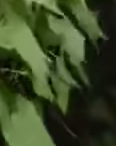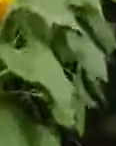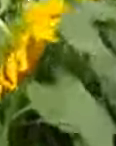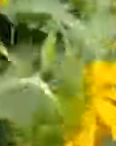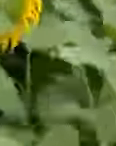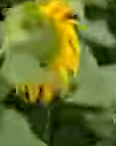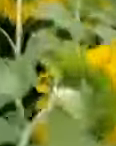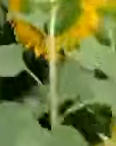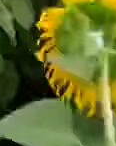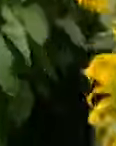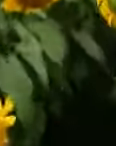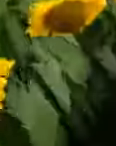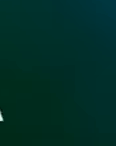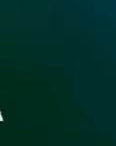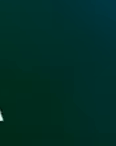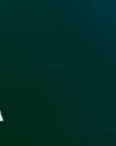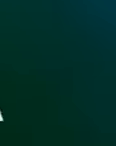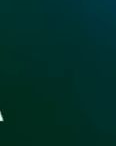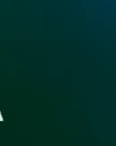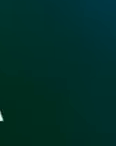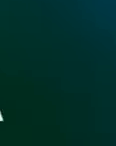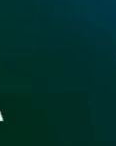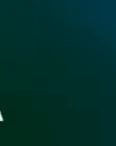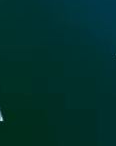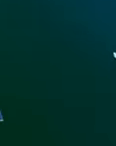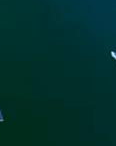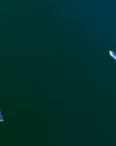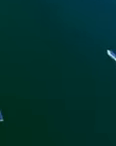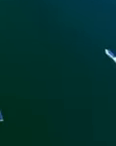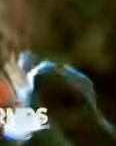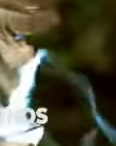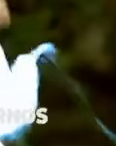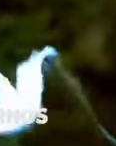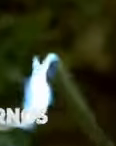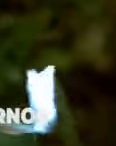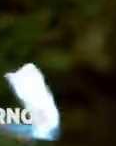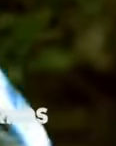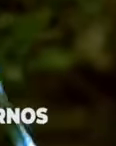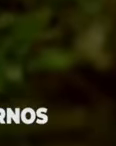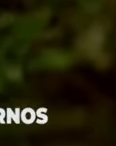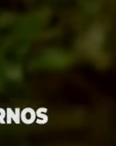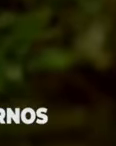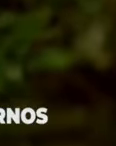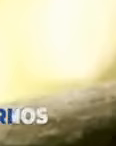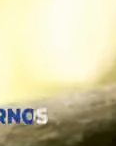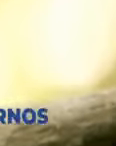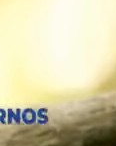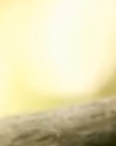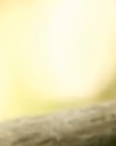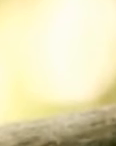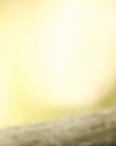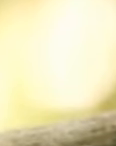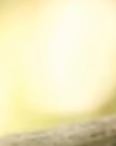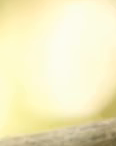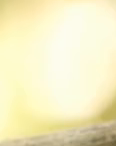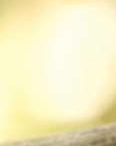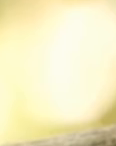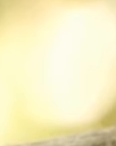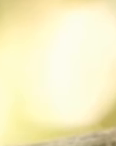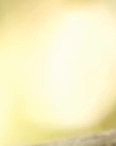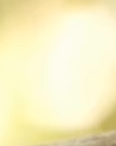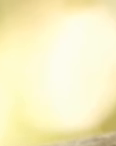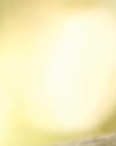Renueva la esperanza, mantén siempre la calma, que el tiempo de encontrarnos llegará.